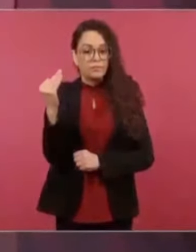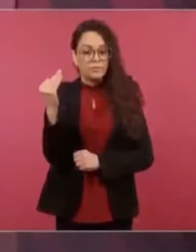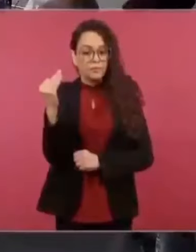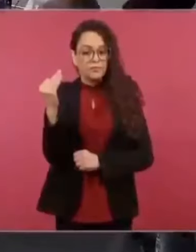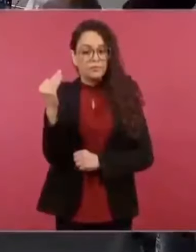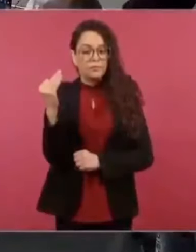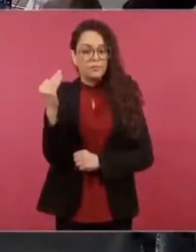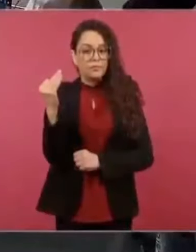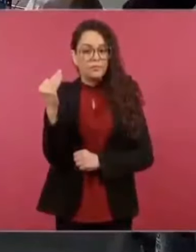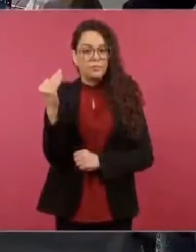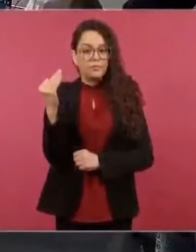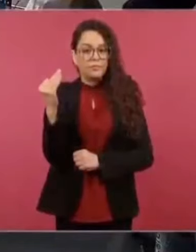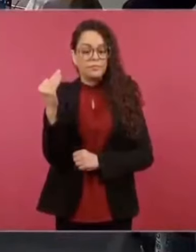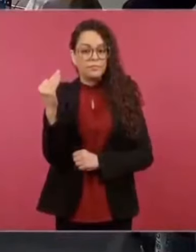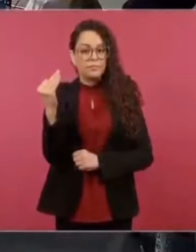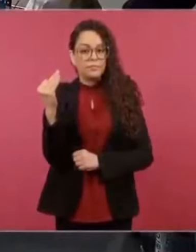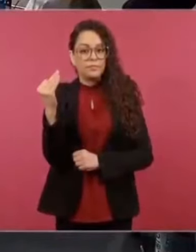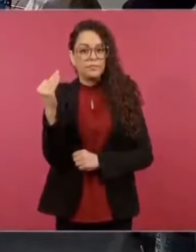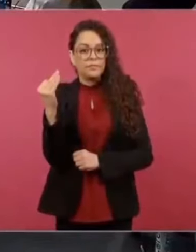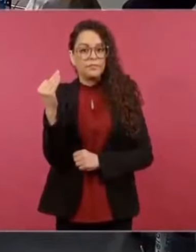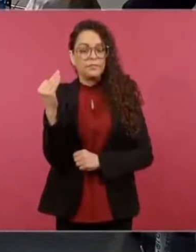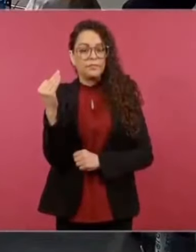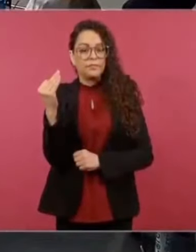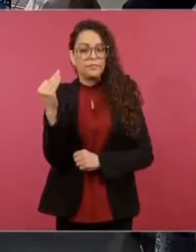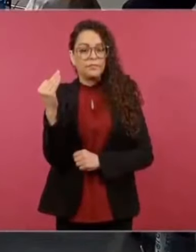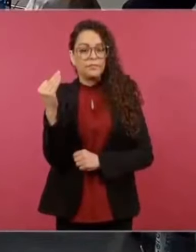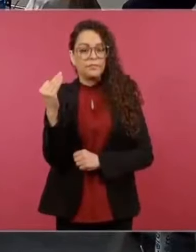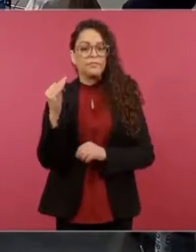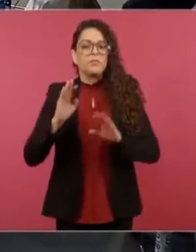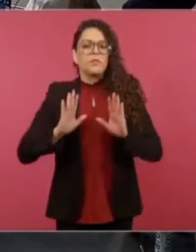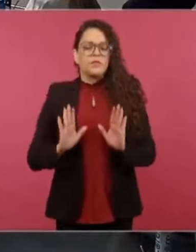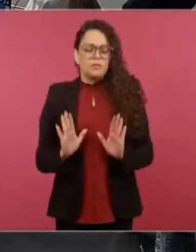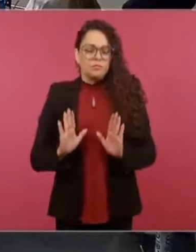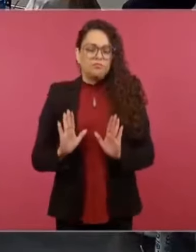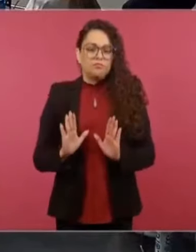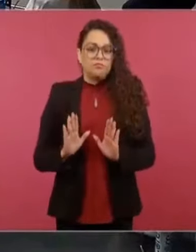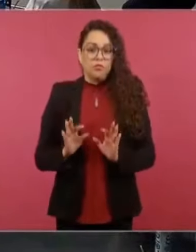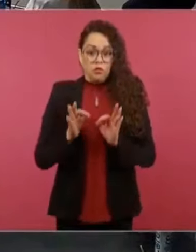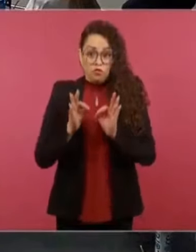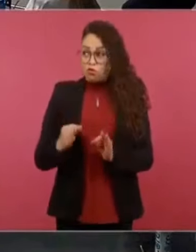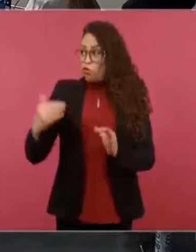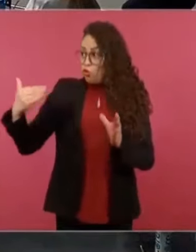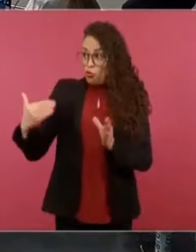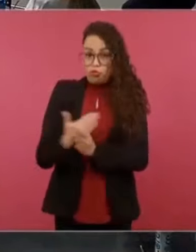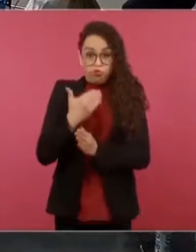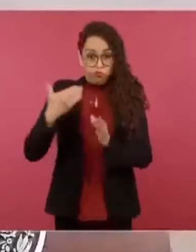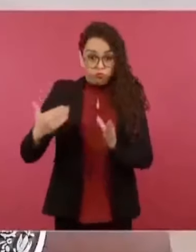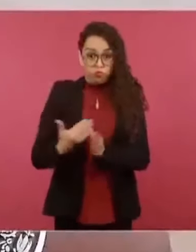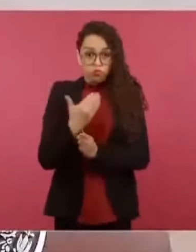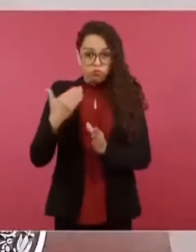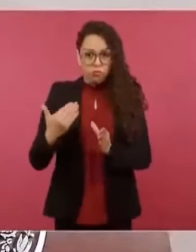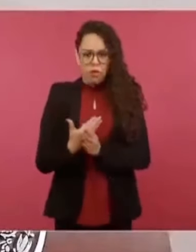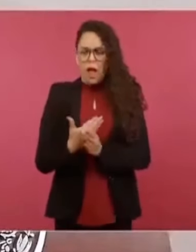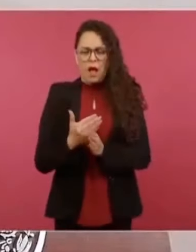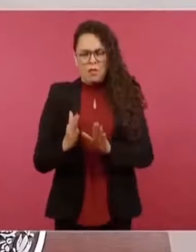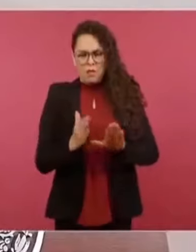intervenciones, aunque siguen habiendo golpes de estado, está demostrado porque se